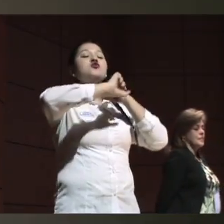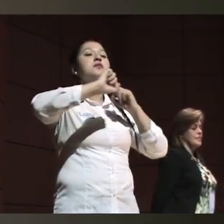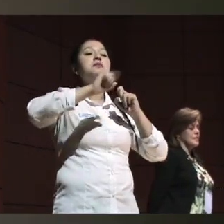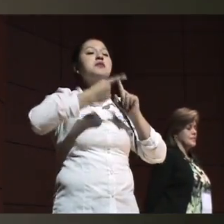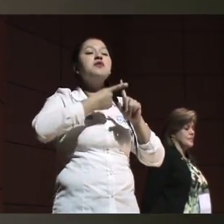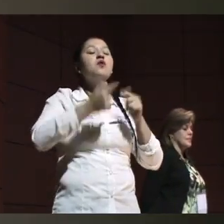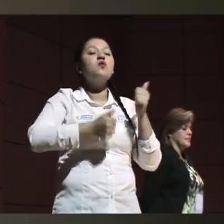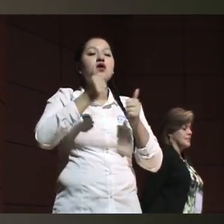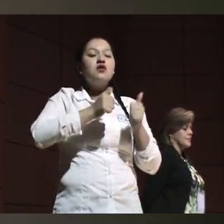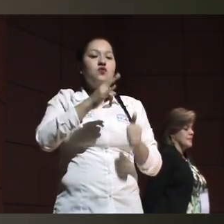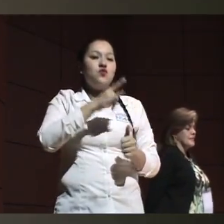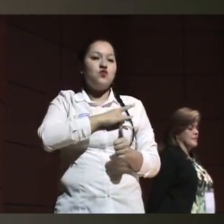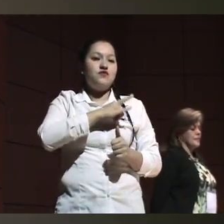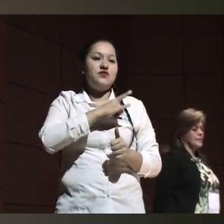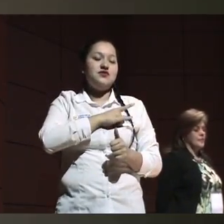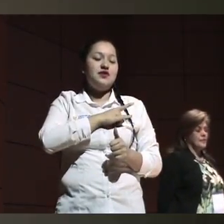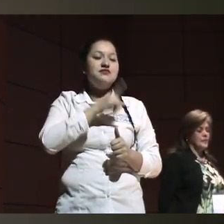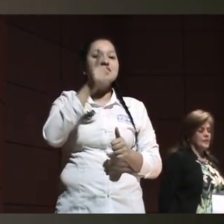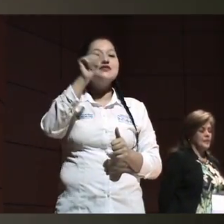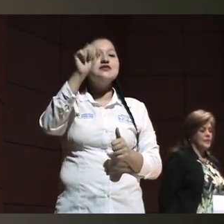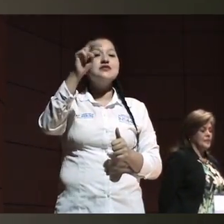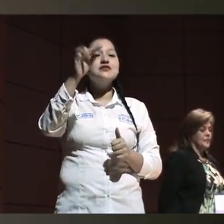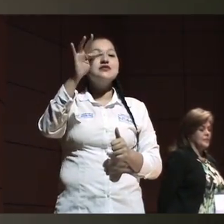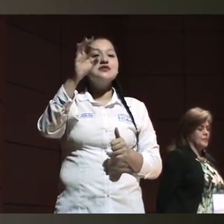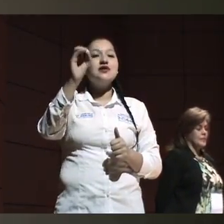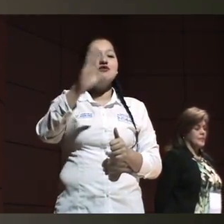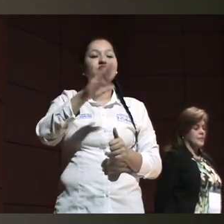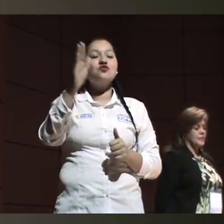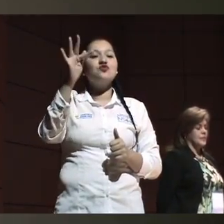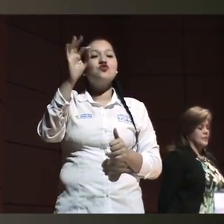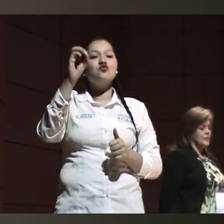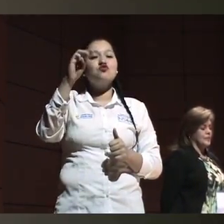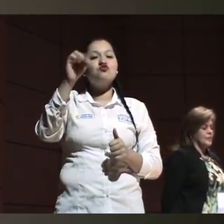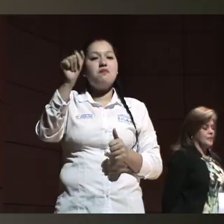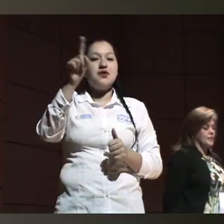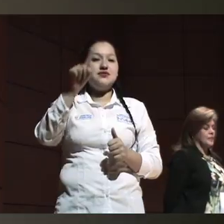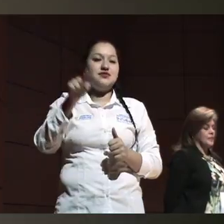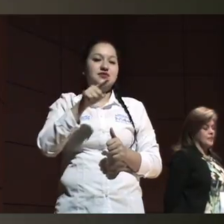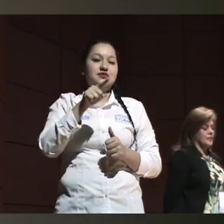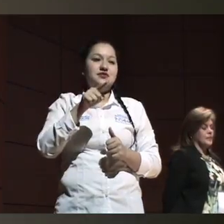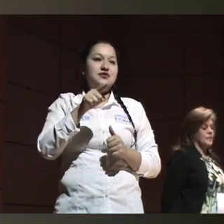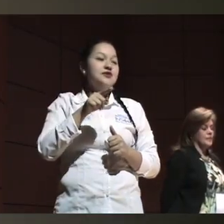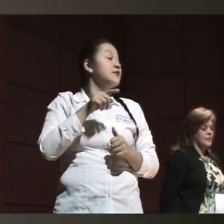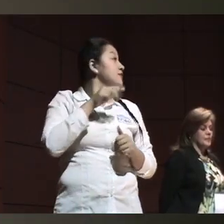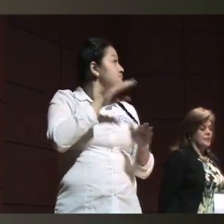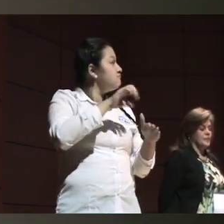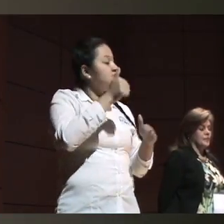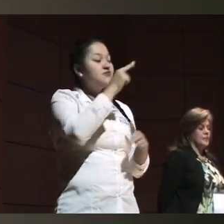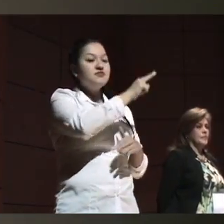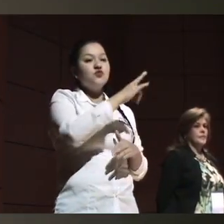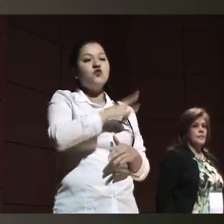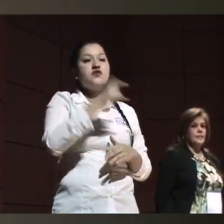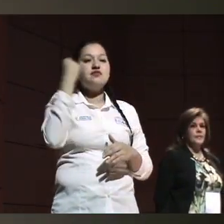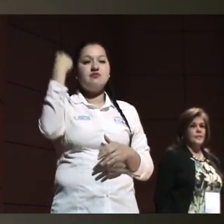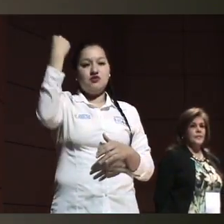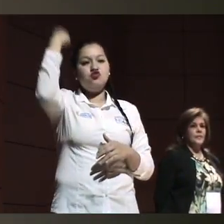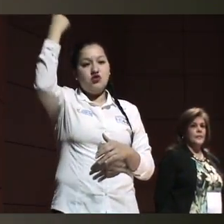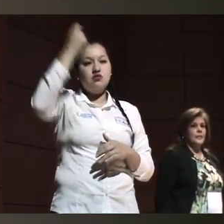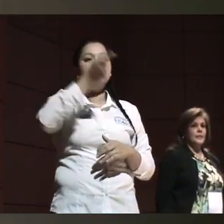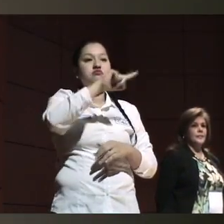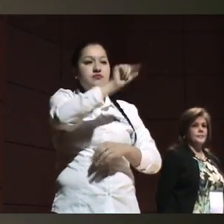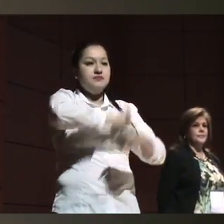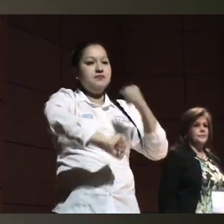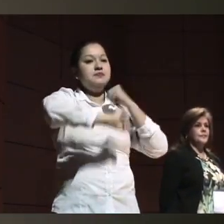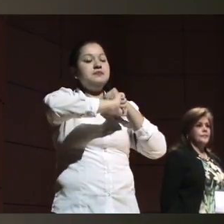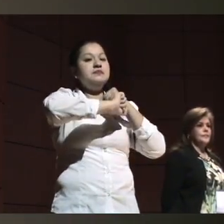Universidad Santo Tomás, con el apoyo que vamos a tener de este consultorio jurídico, la Universidad Nacional también, tenemos toda